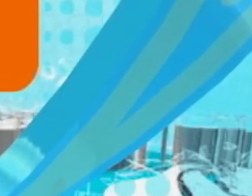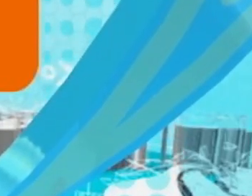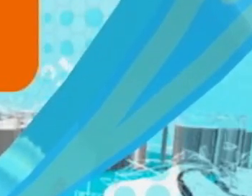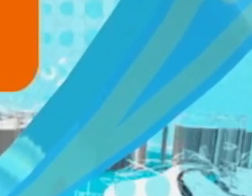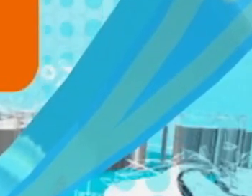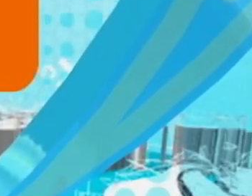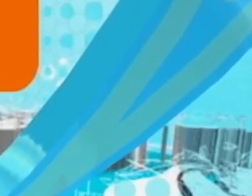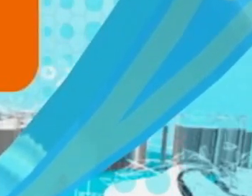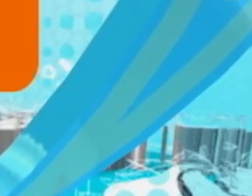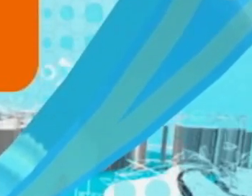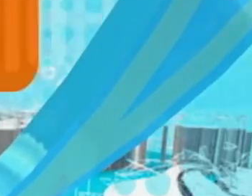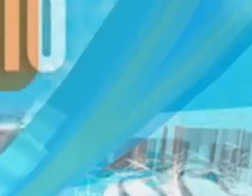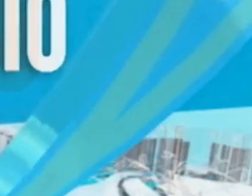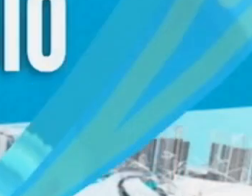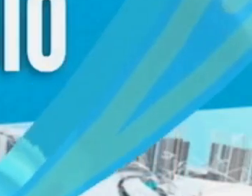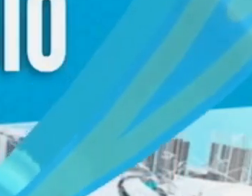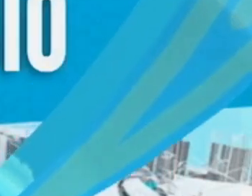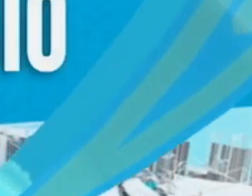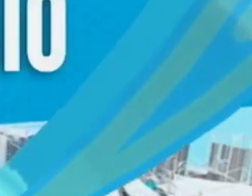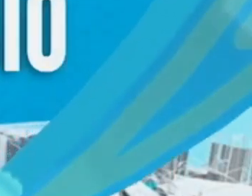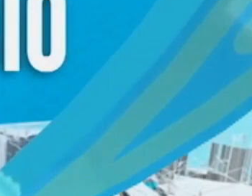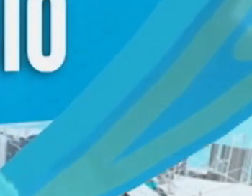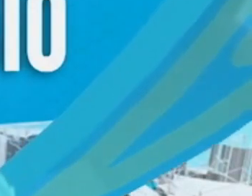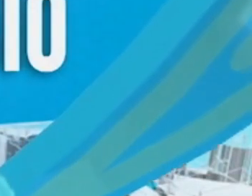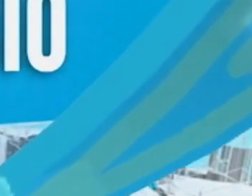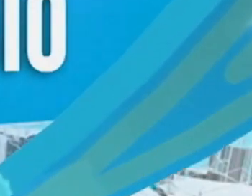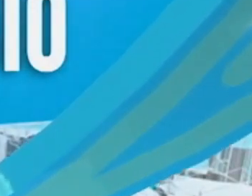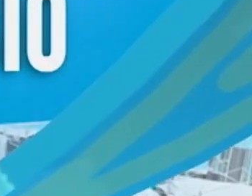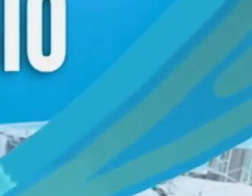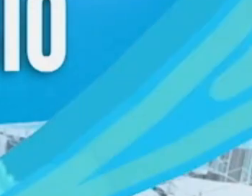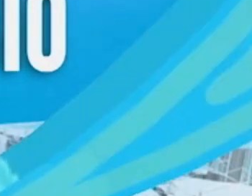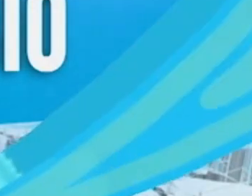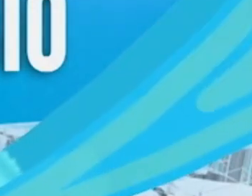Banco Popular presenta El Tipo de Cambio.